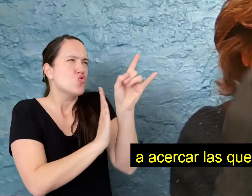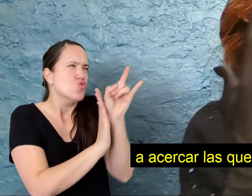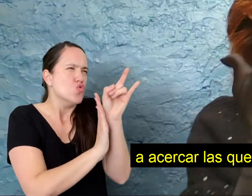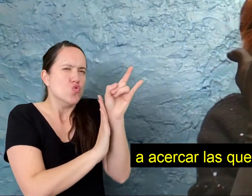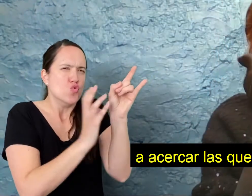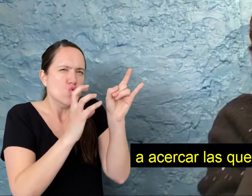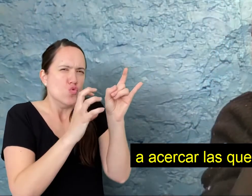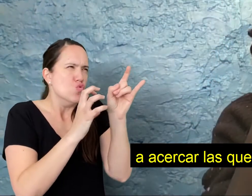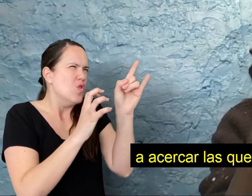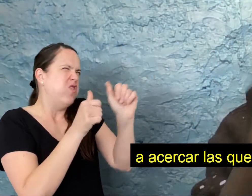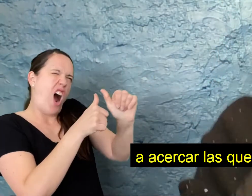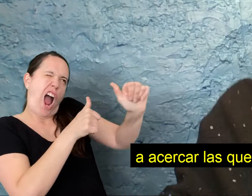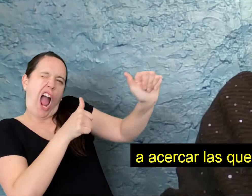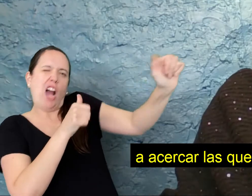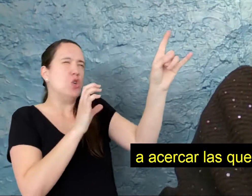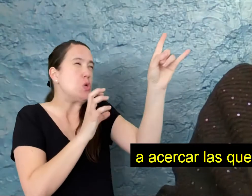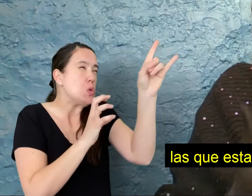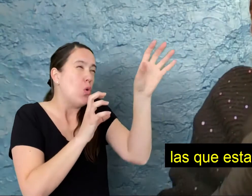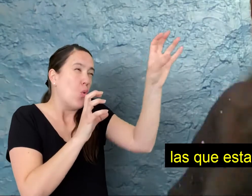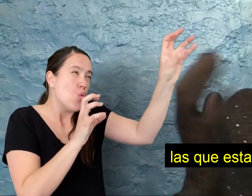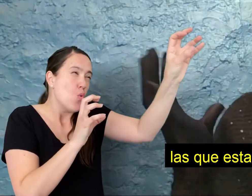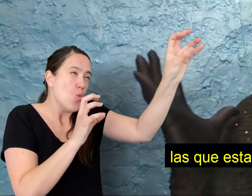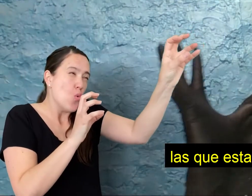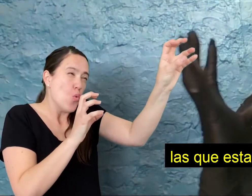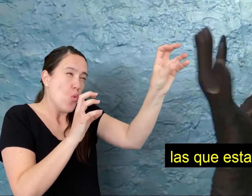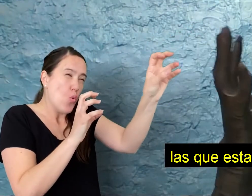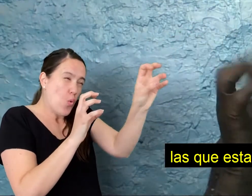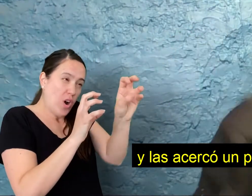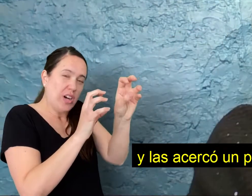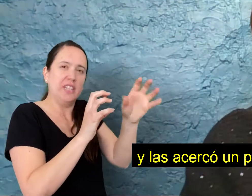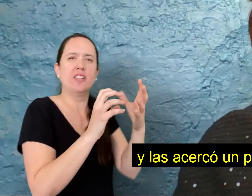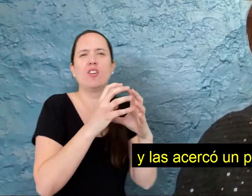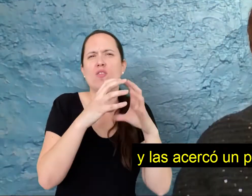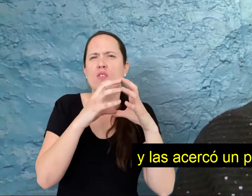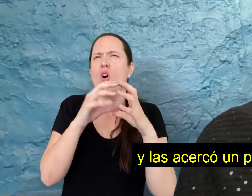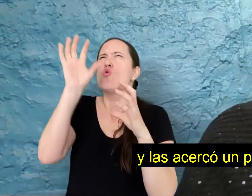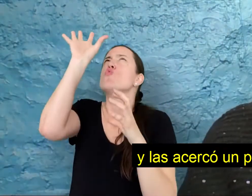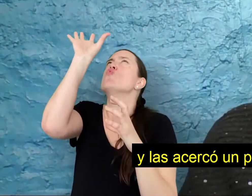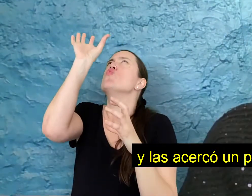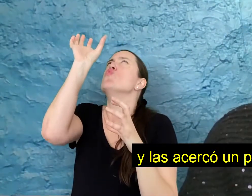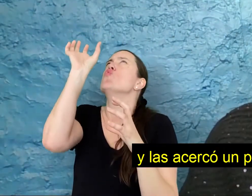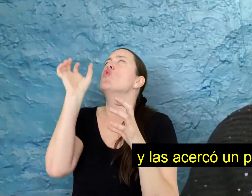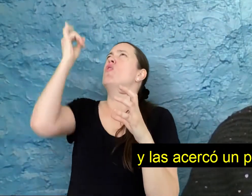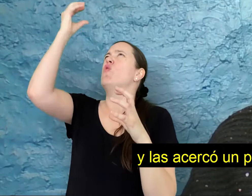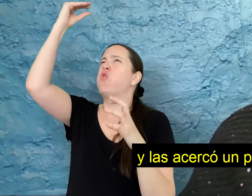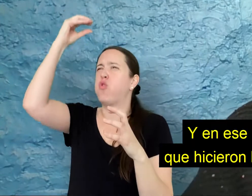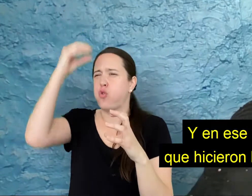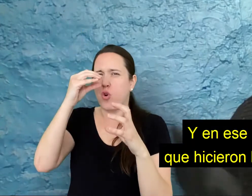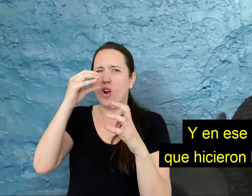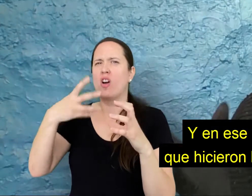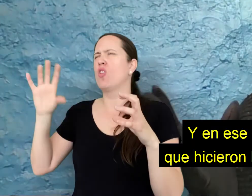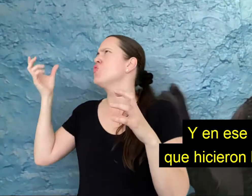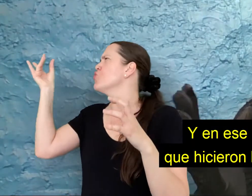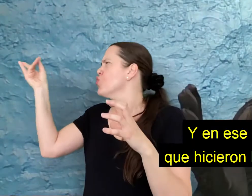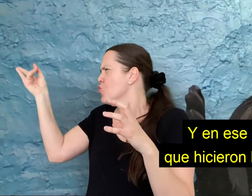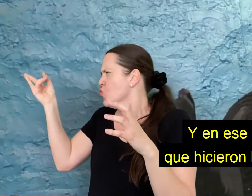acercarlas, las que estaban arriba, las que estaban abajo. Y las acercó un poco más al sol. Y